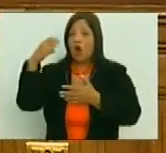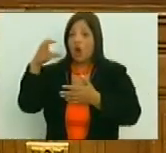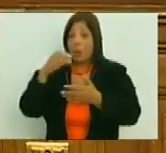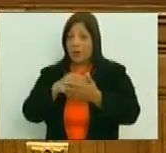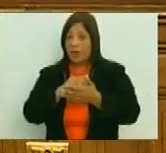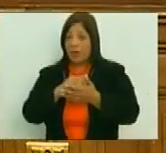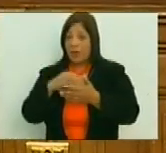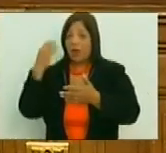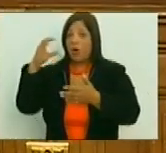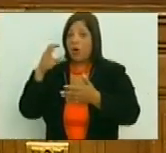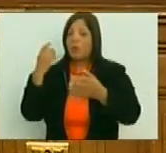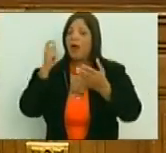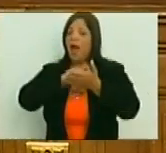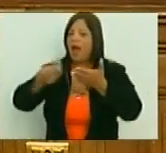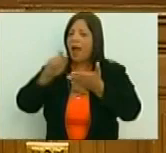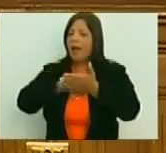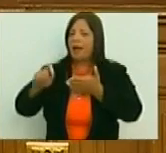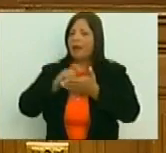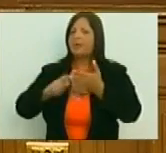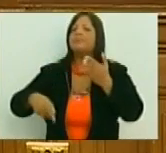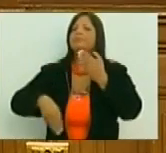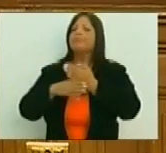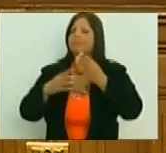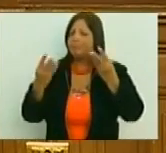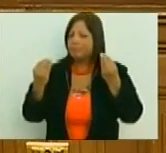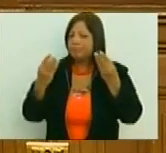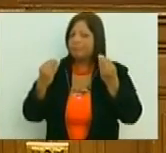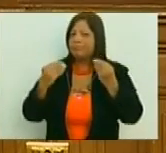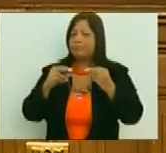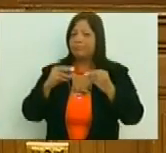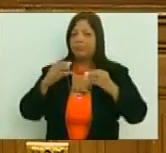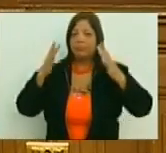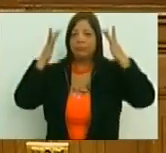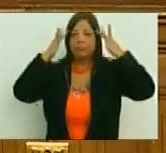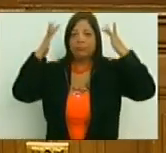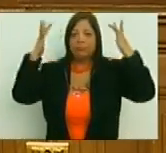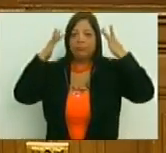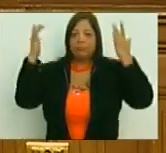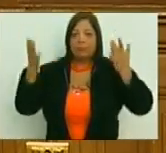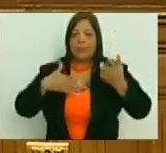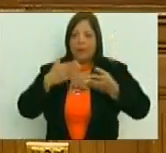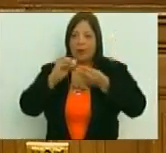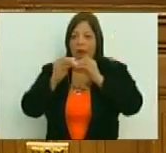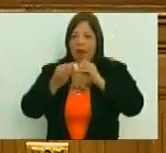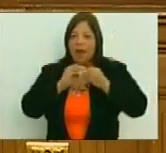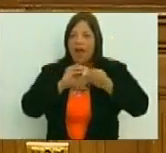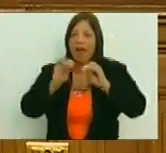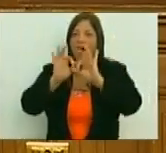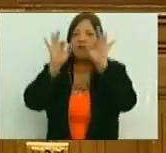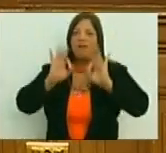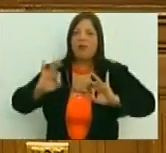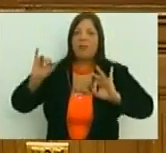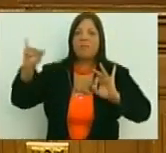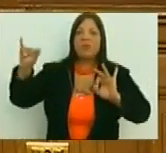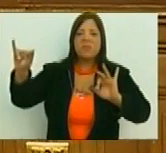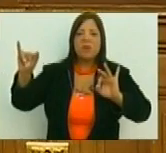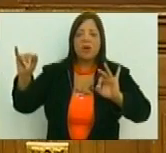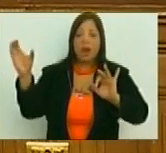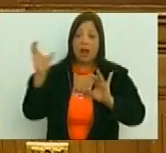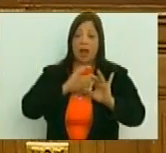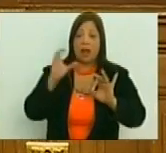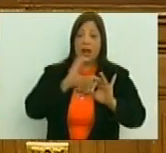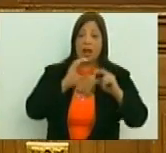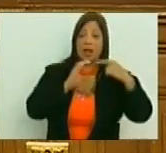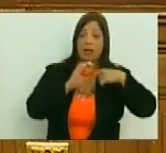virreinato han escrito mucho y los doctores han querido arreglarlo a su modo en Caracas